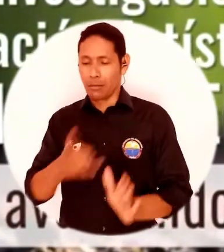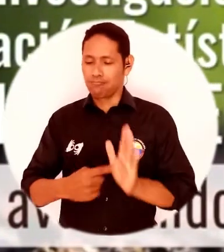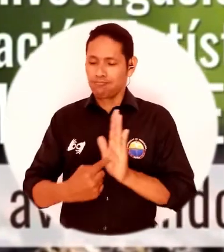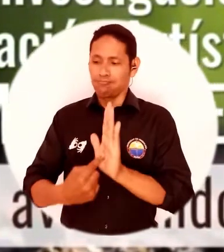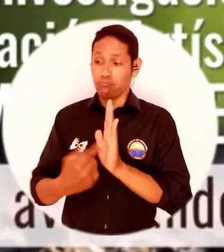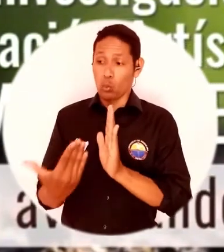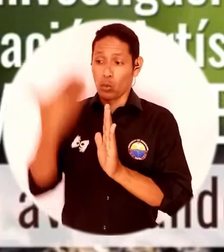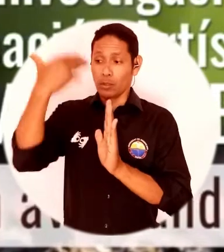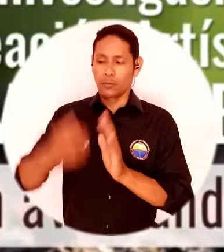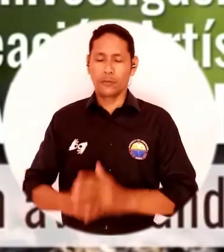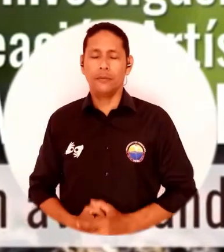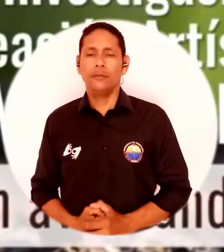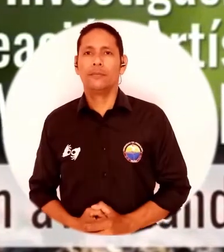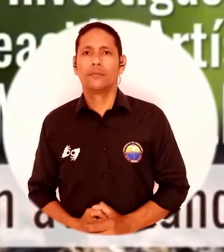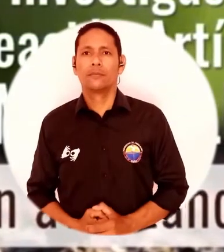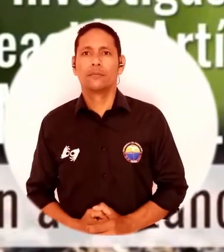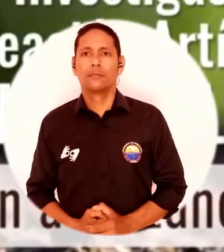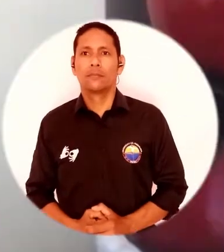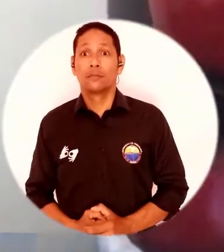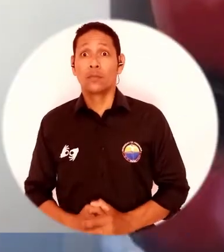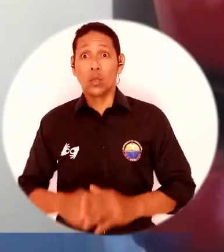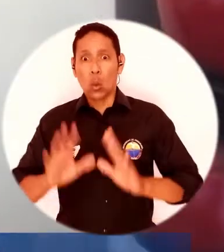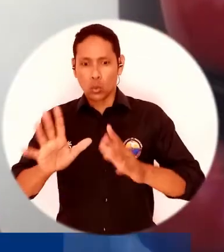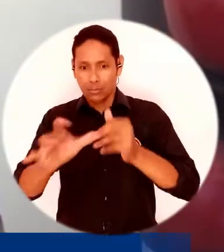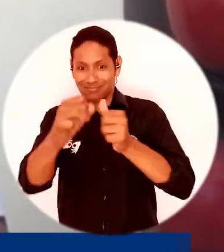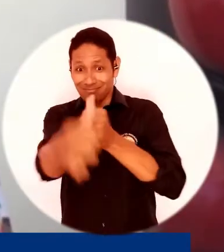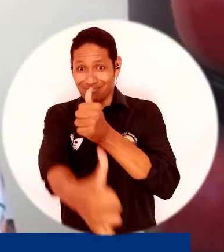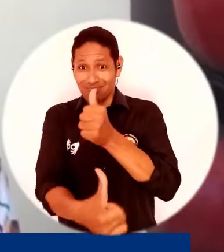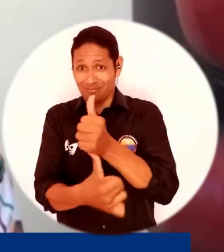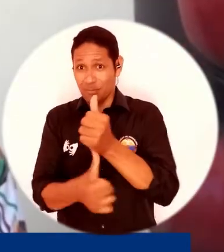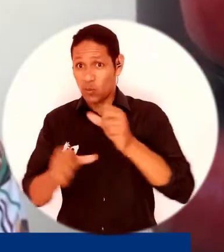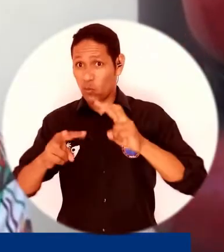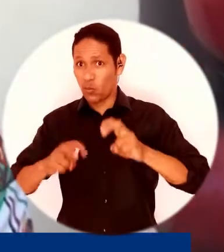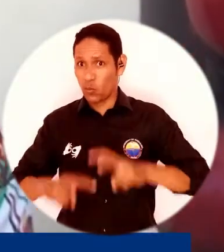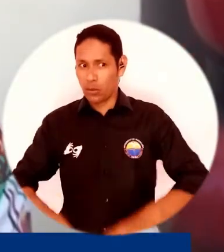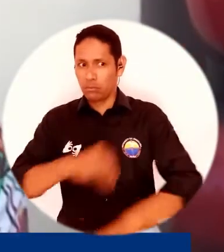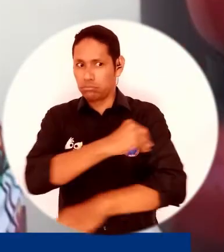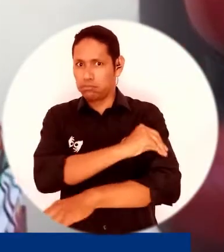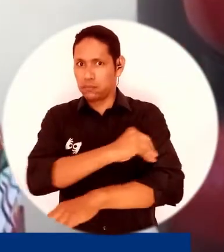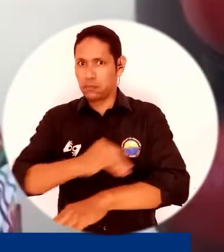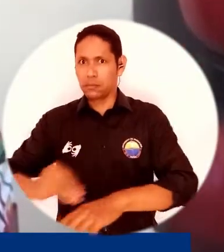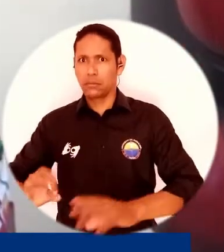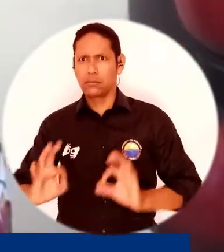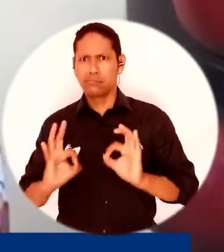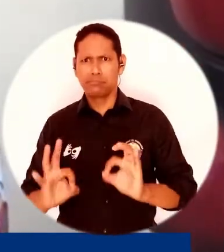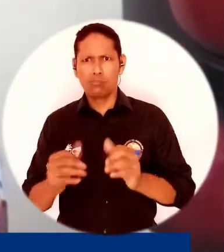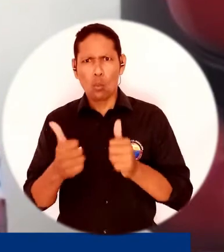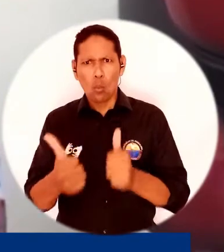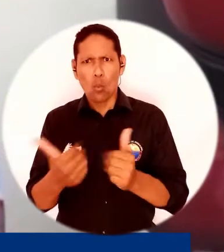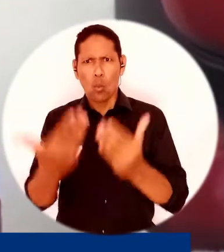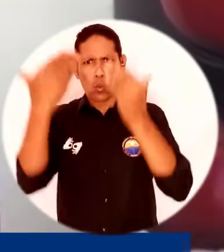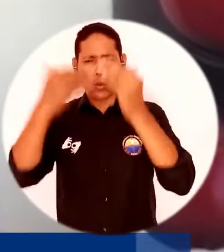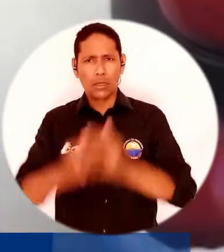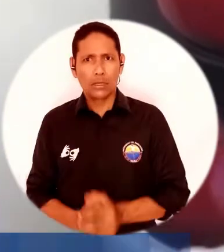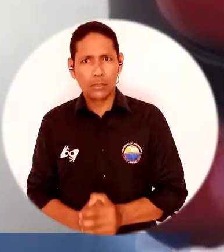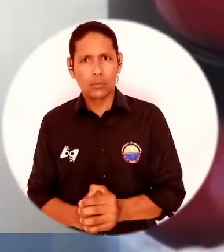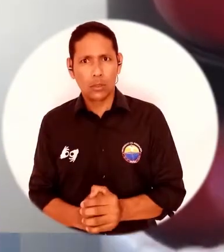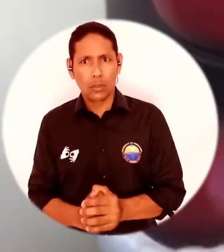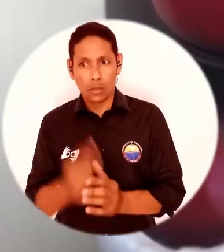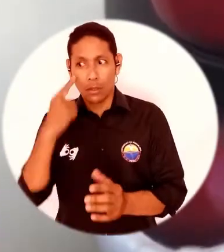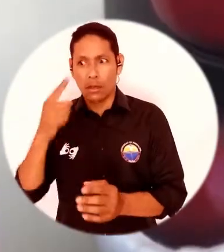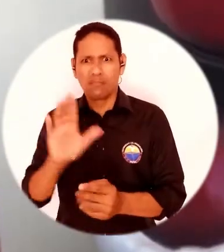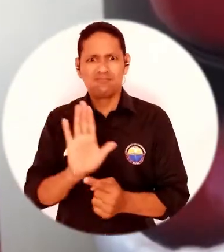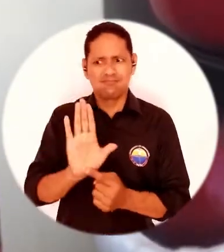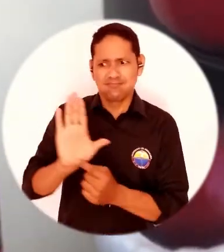nivel institucional destacables. Realmente la gestión de la vicerrectoría de investigación es un crecimiento constante.